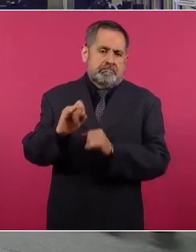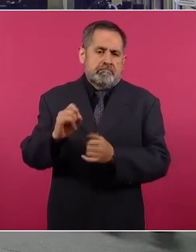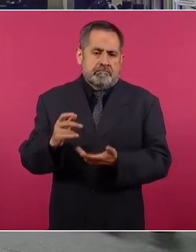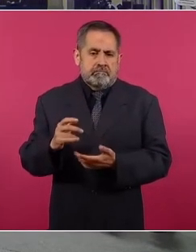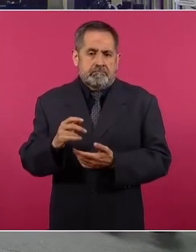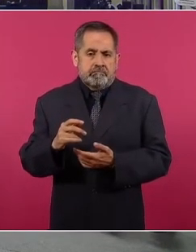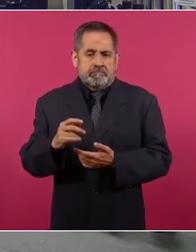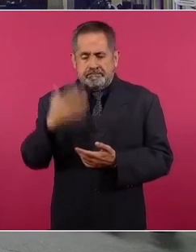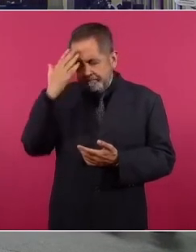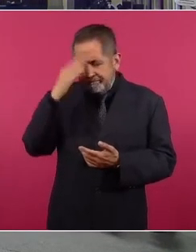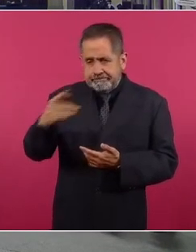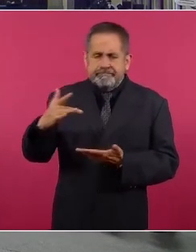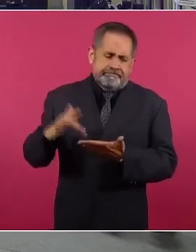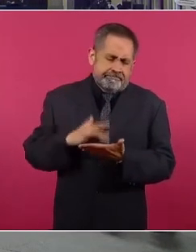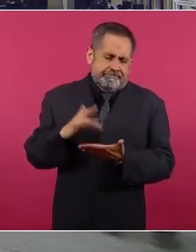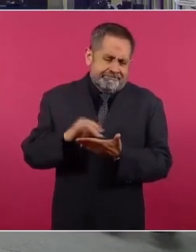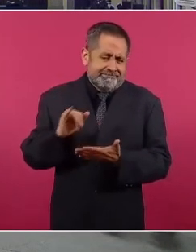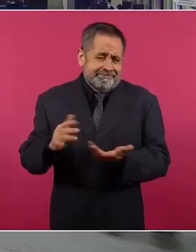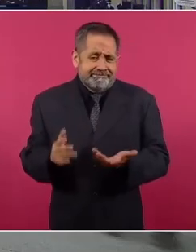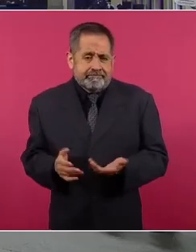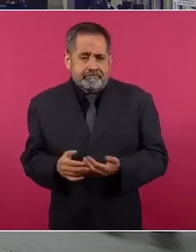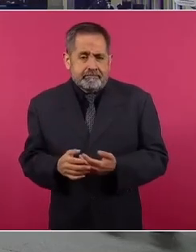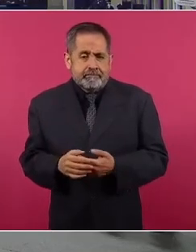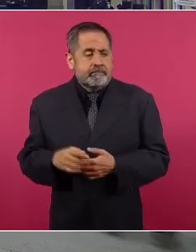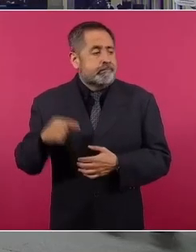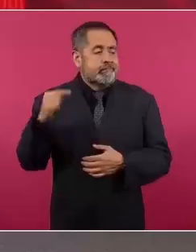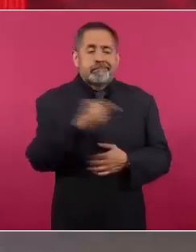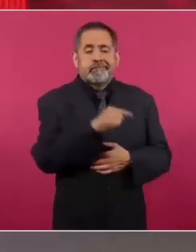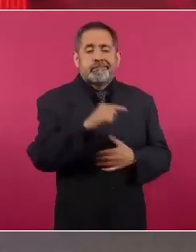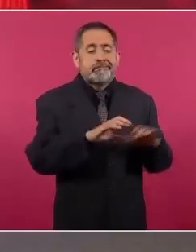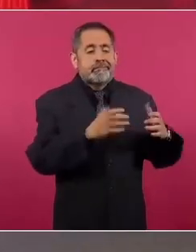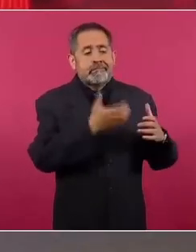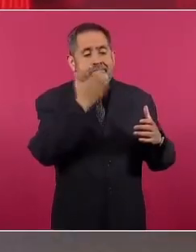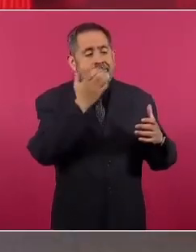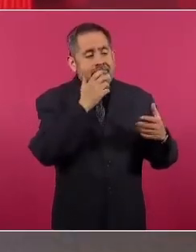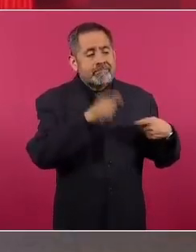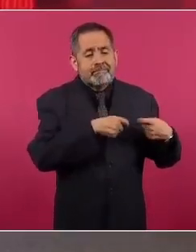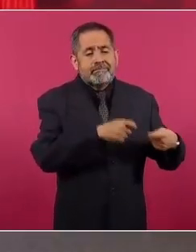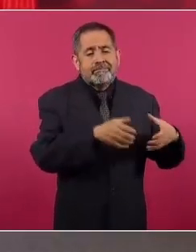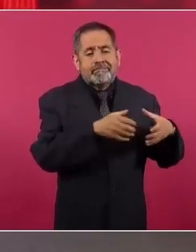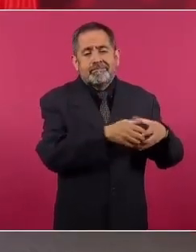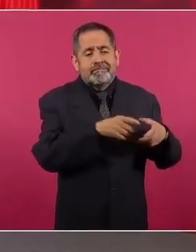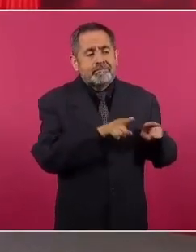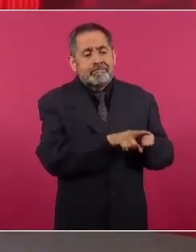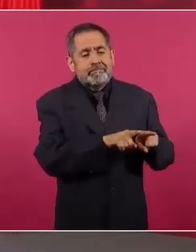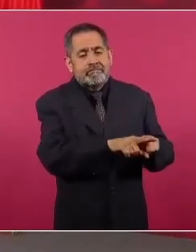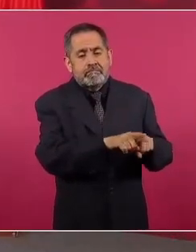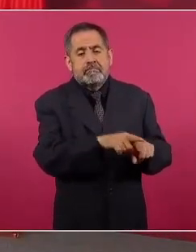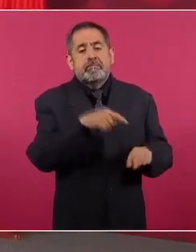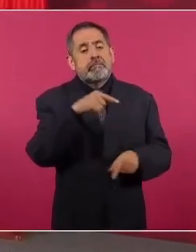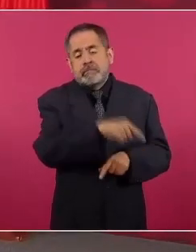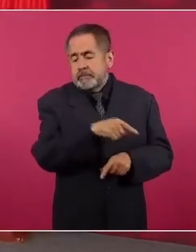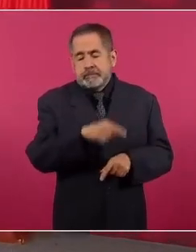Es la élite, esta conservadora, la que está inconforme.